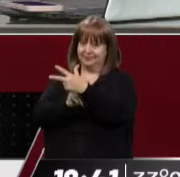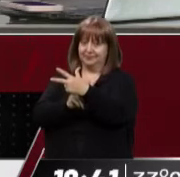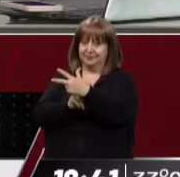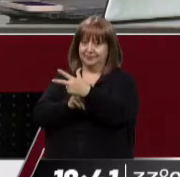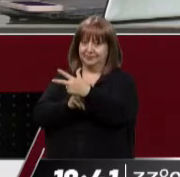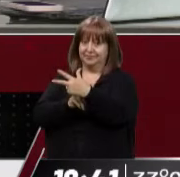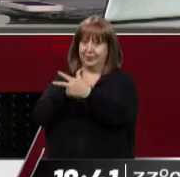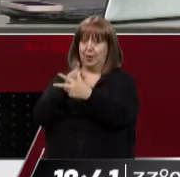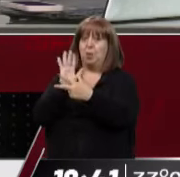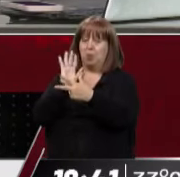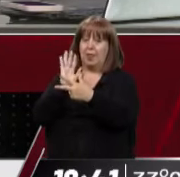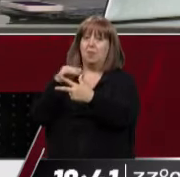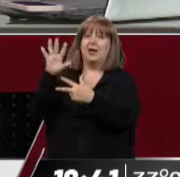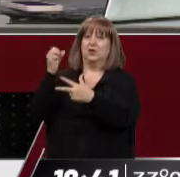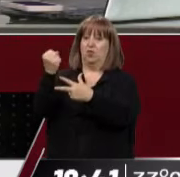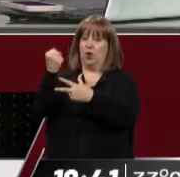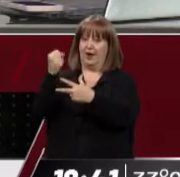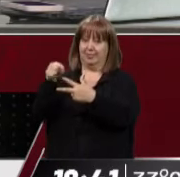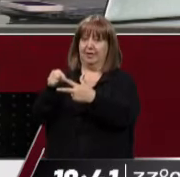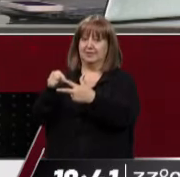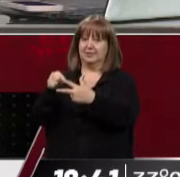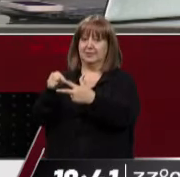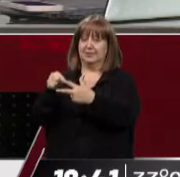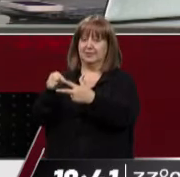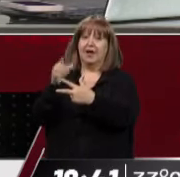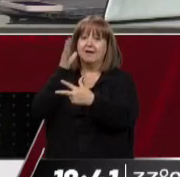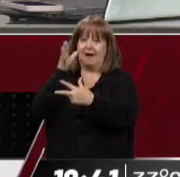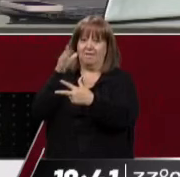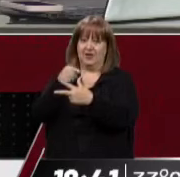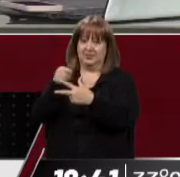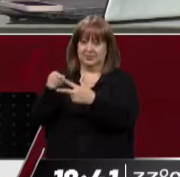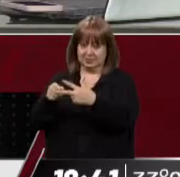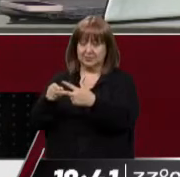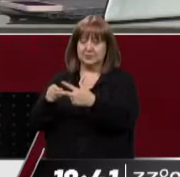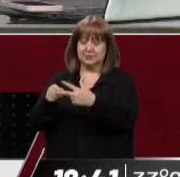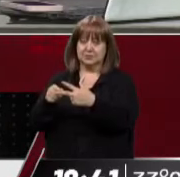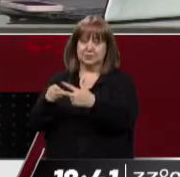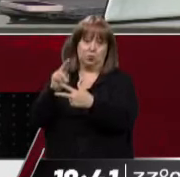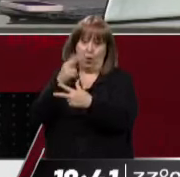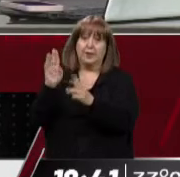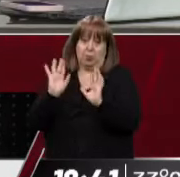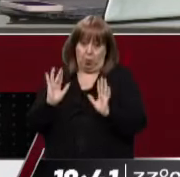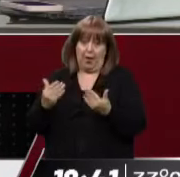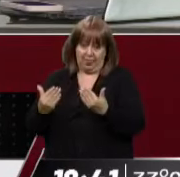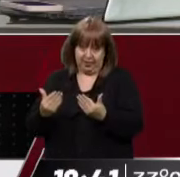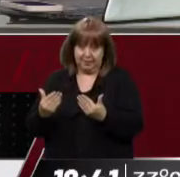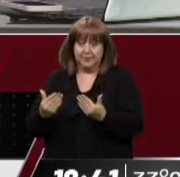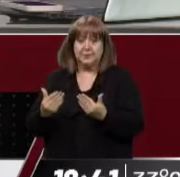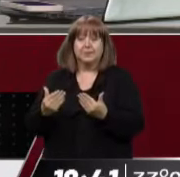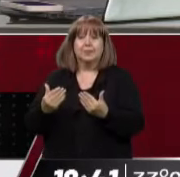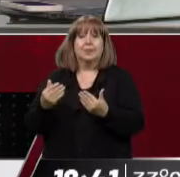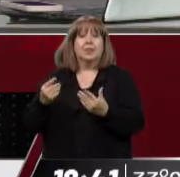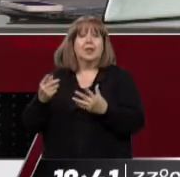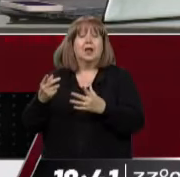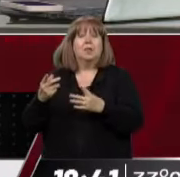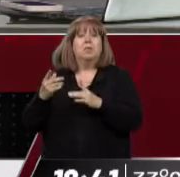y pueden tener enfermedades mucho más fuertes y avanzadas y graves o mortales. No solamente causa